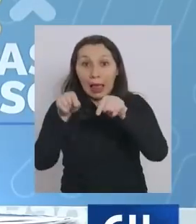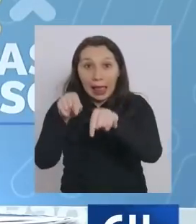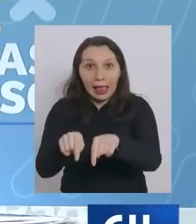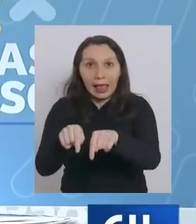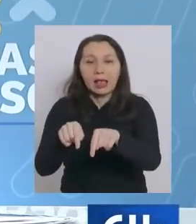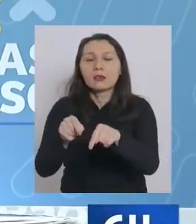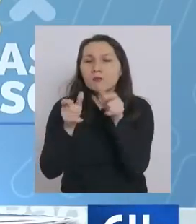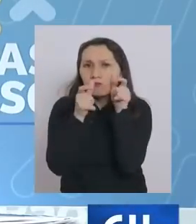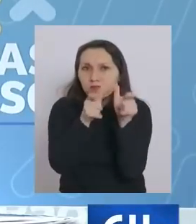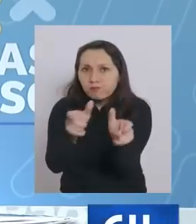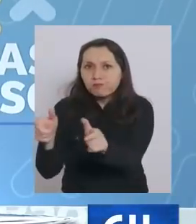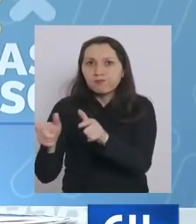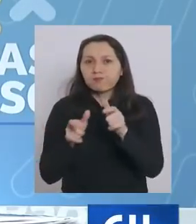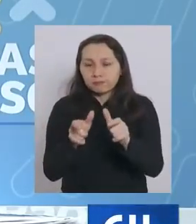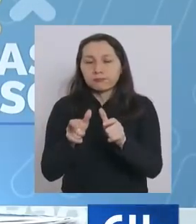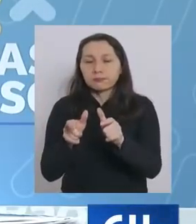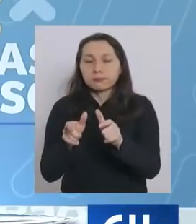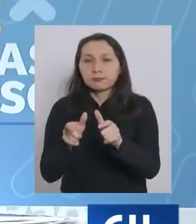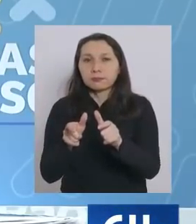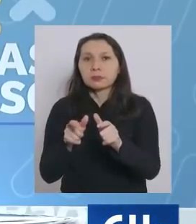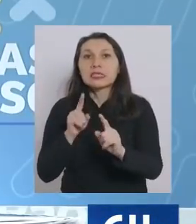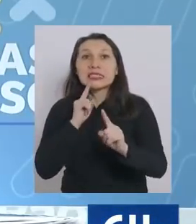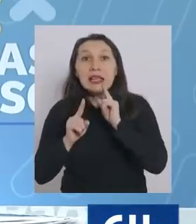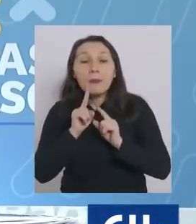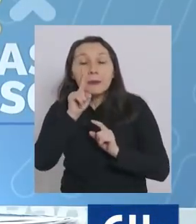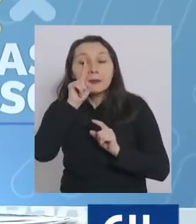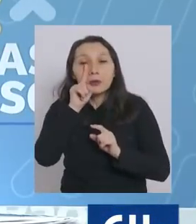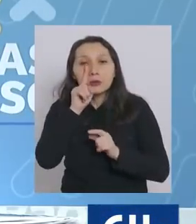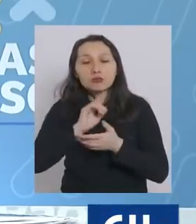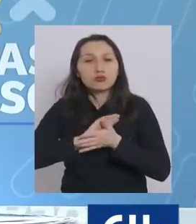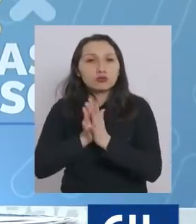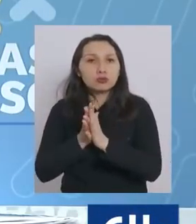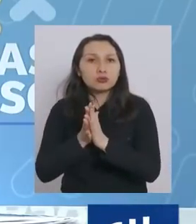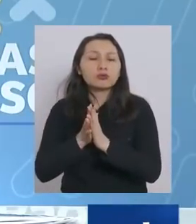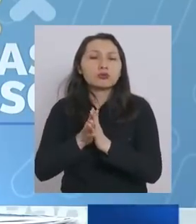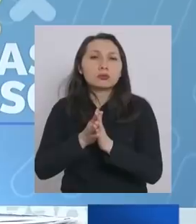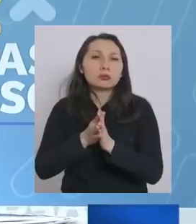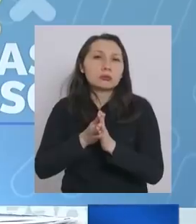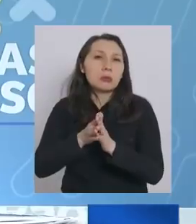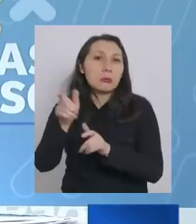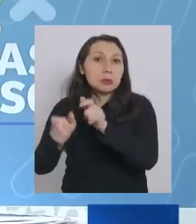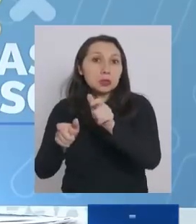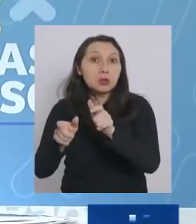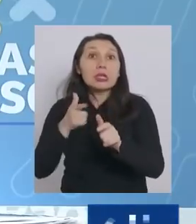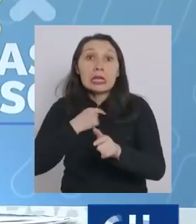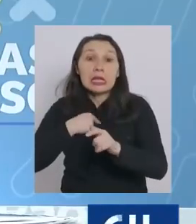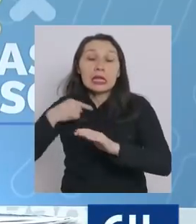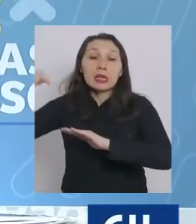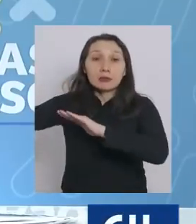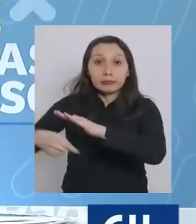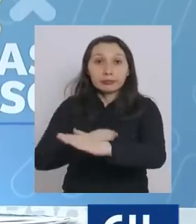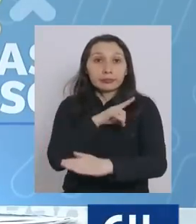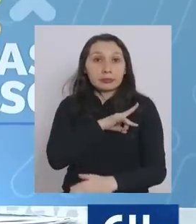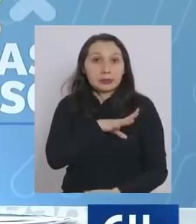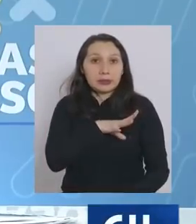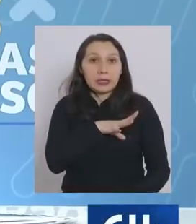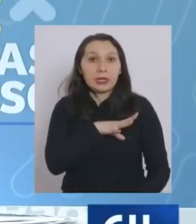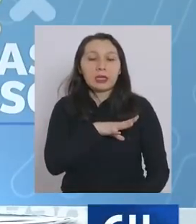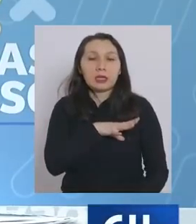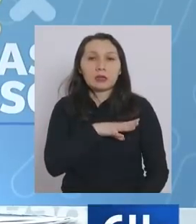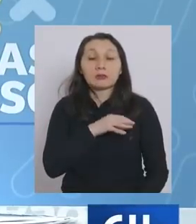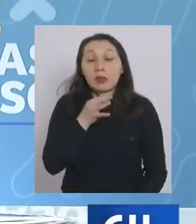para controlar y testear a todo aquello que a toda aquella persona que quiere ingresar y